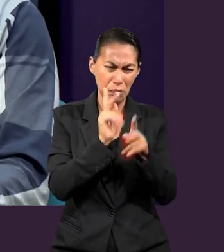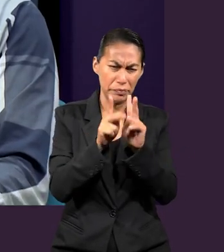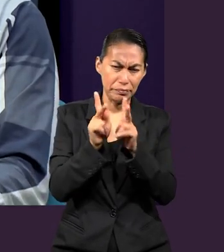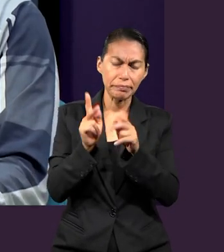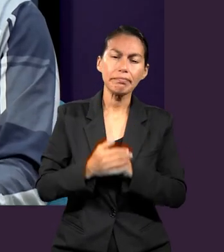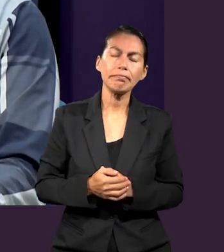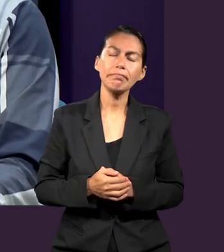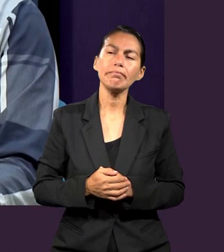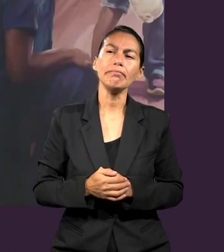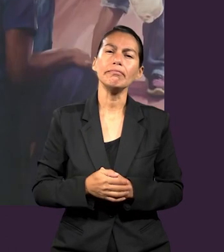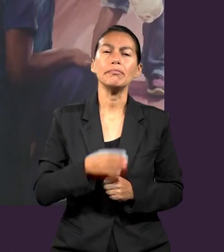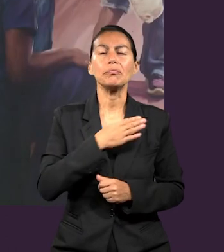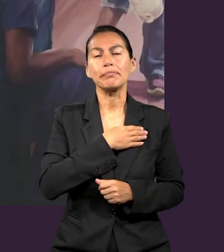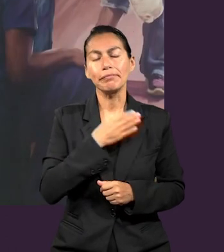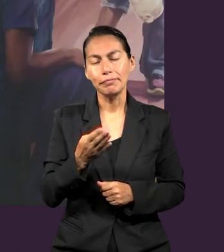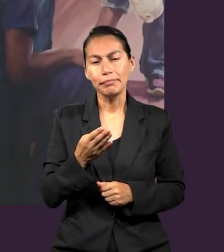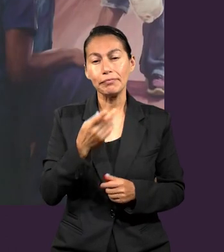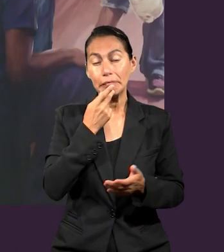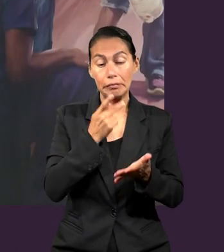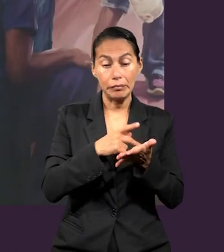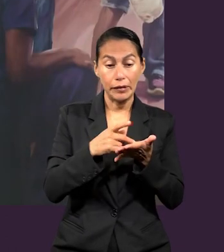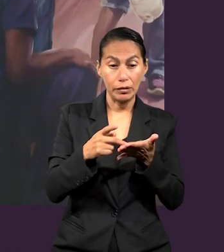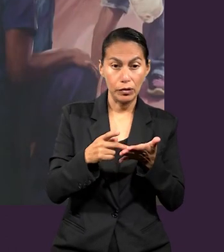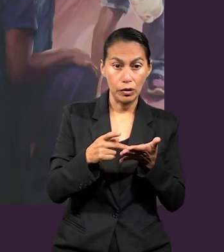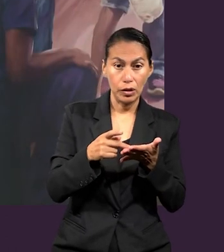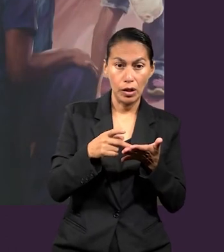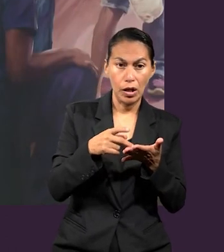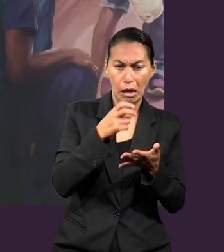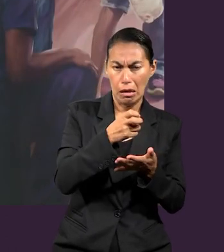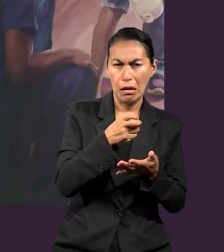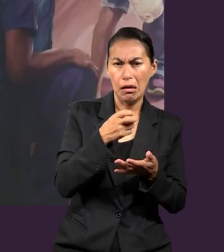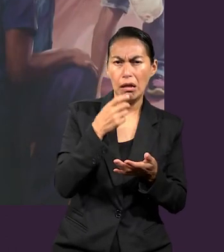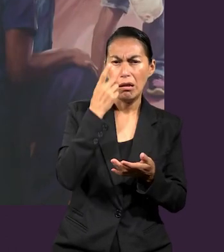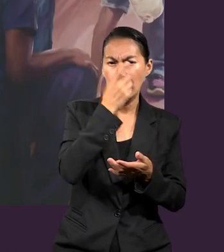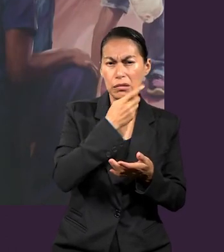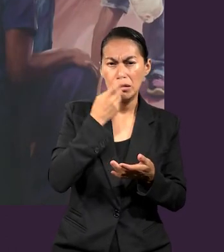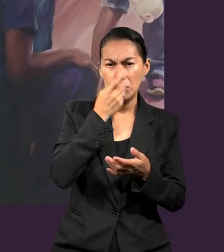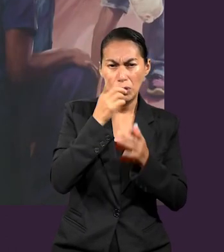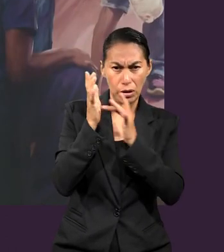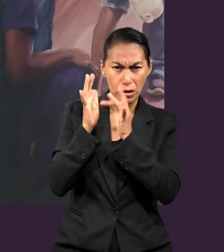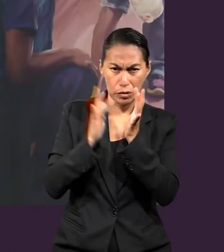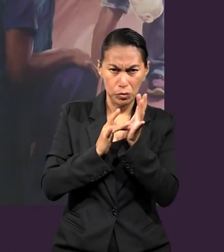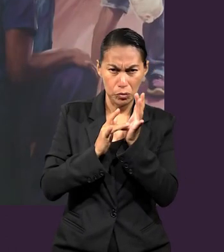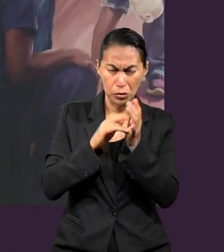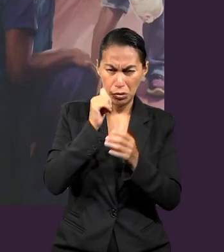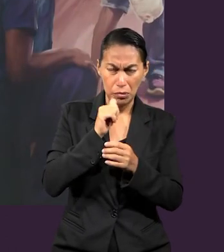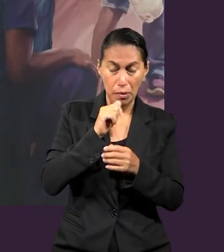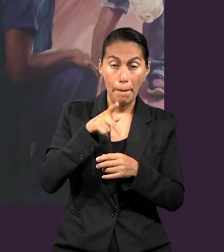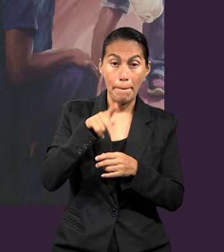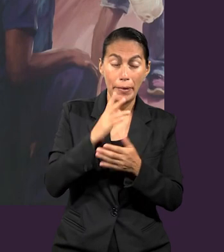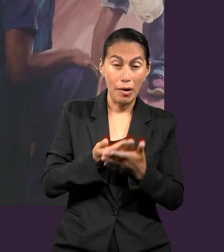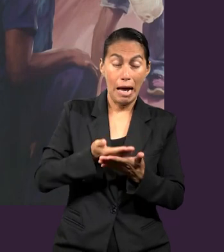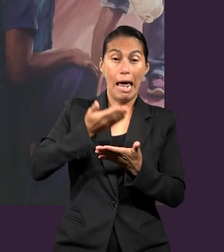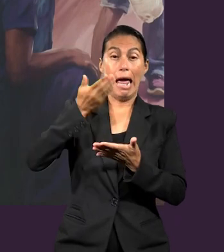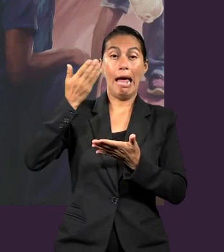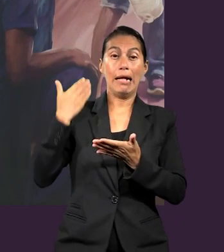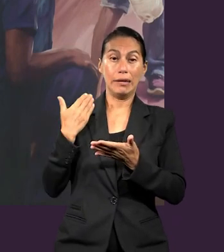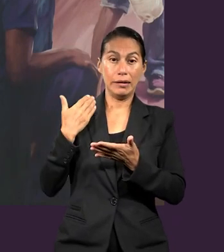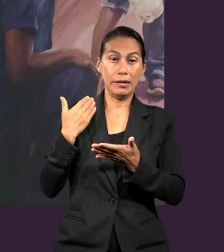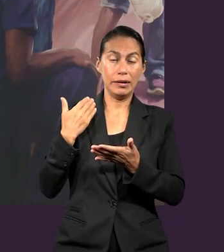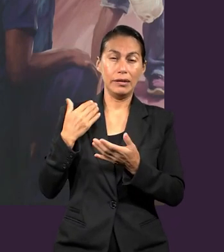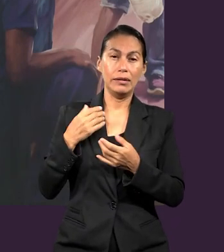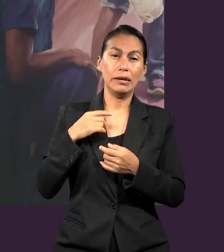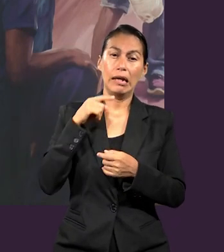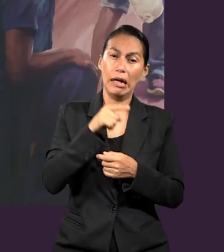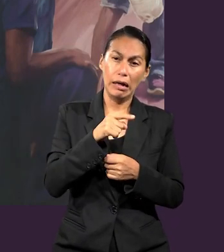hablemos de esto. Bueno, pues, Pablo era un discípulo de Jesús, ¿no? Pero sabemos que previo a esto, él era la